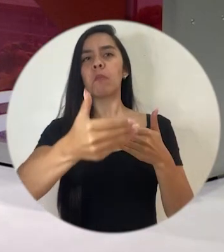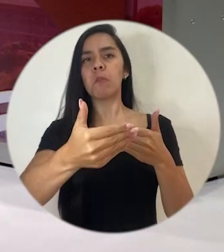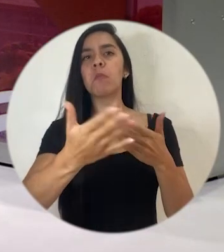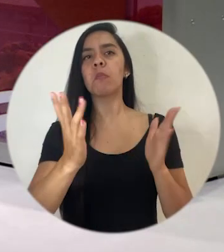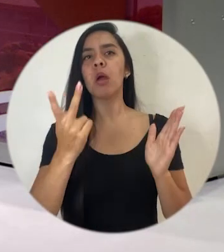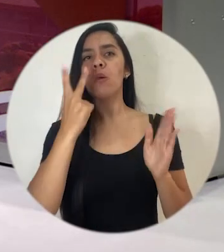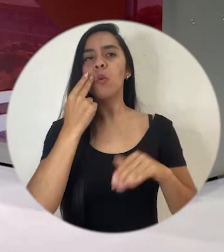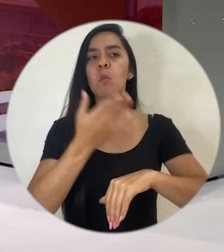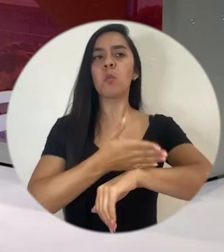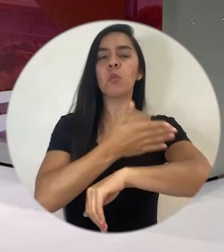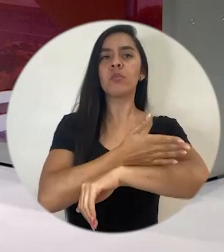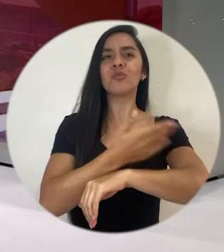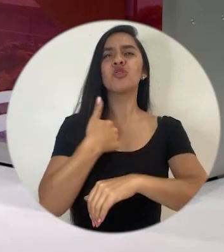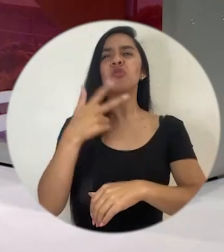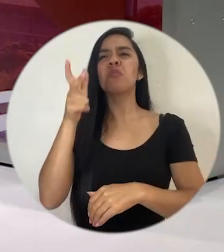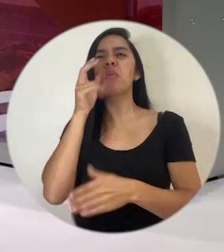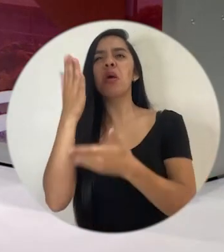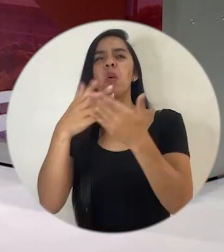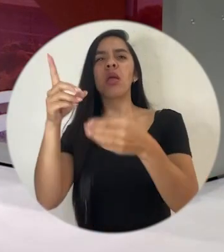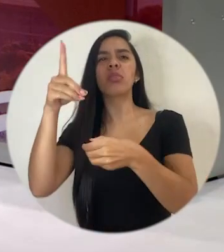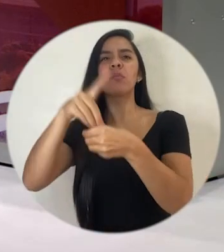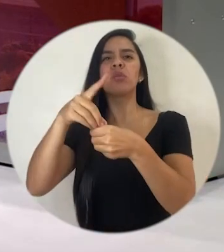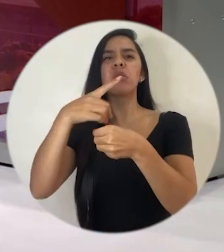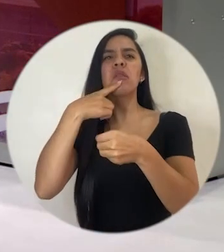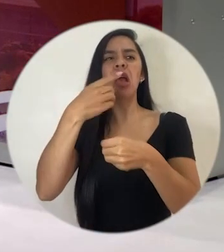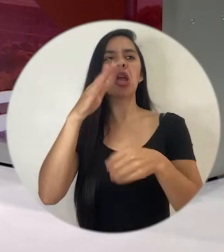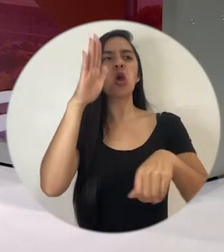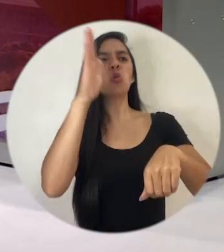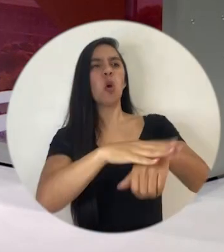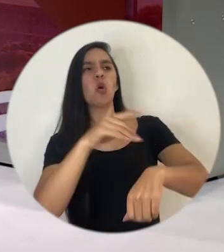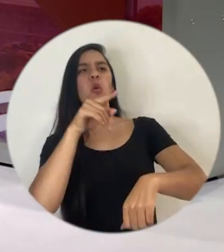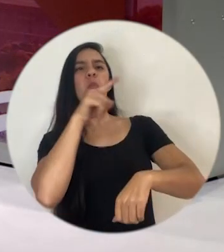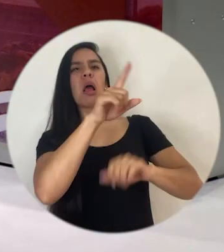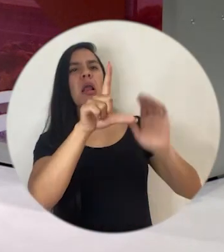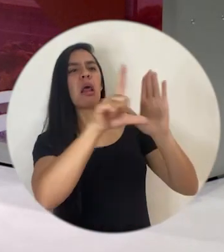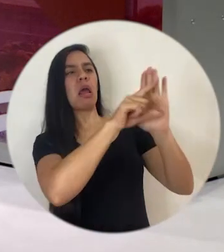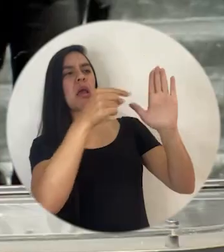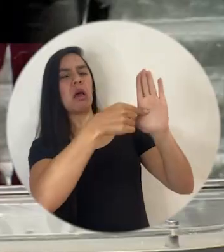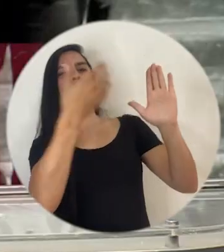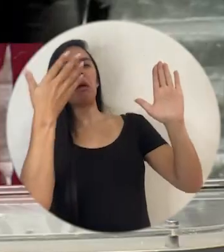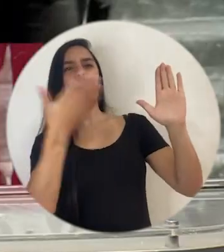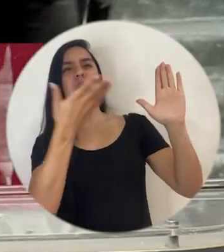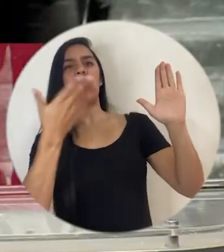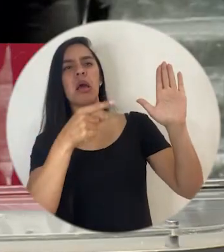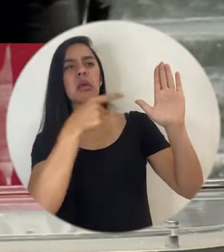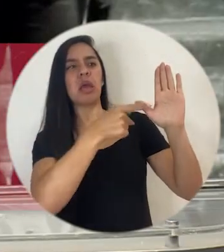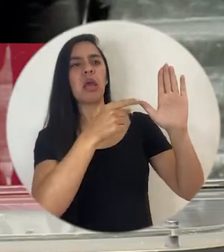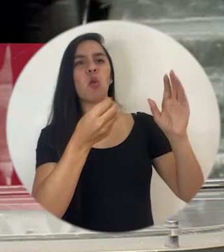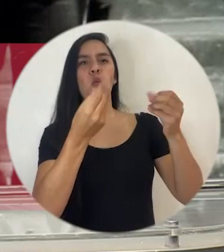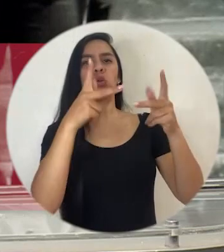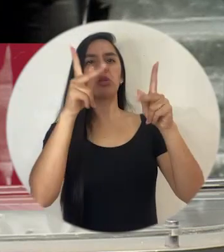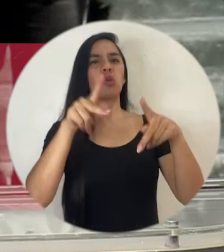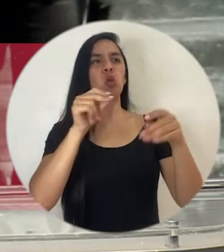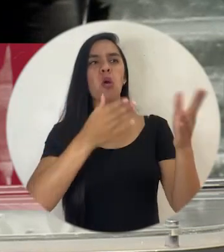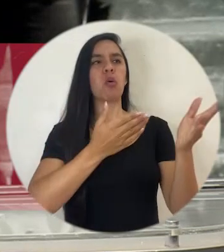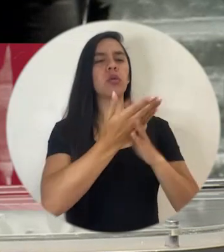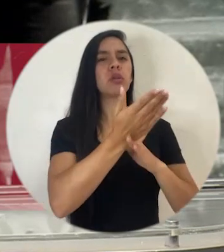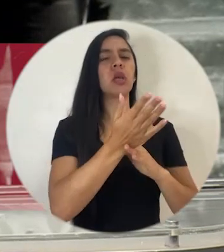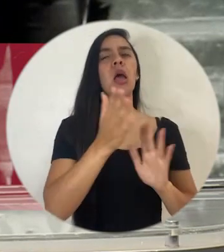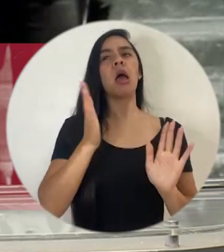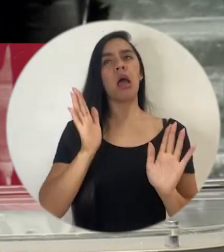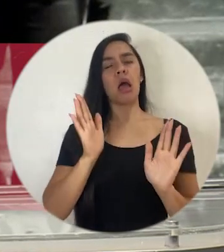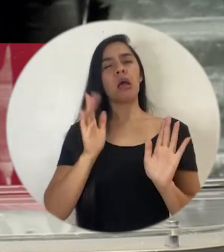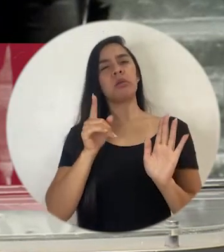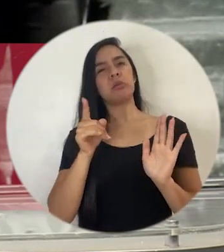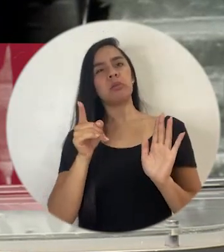creo que por ahí he escuchado algún diputado que le echó todas las culpas del mundo a esta pobre ley que excluyó gente